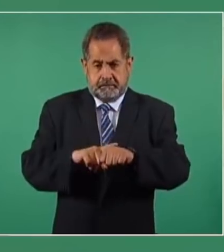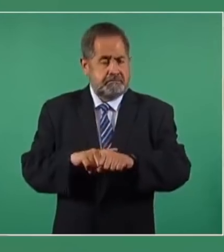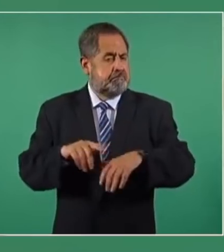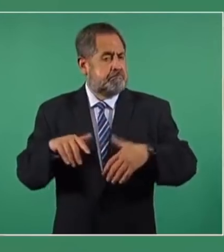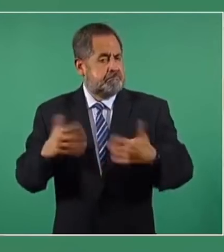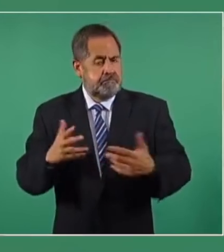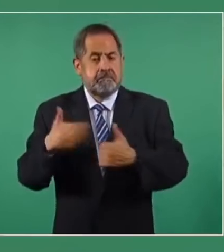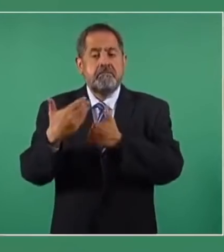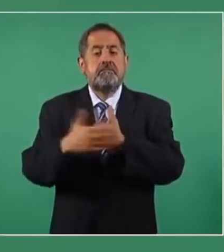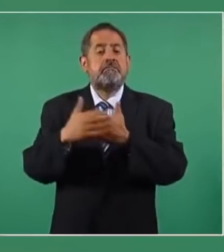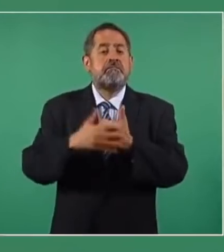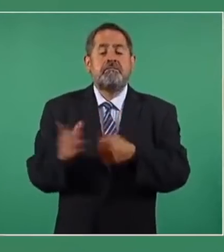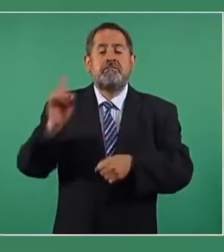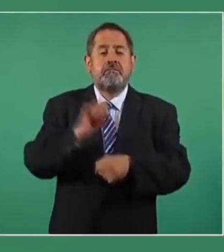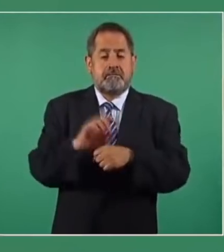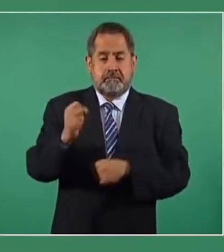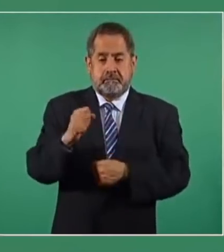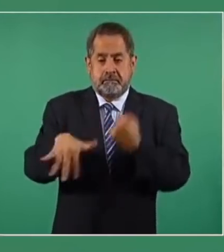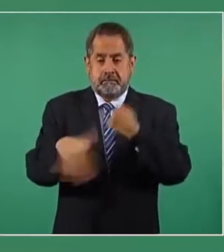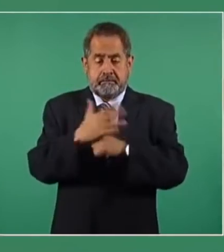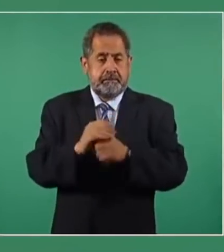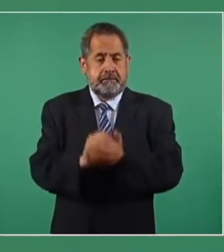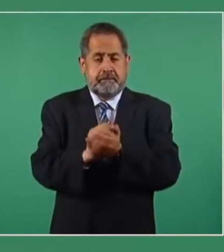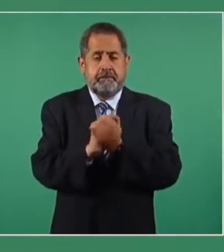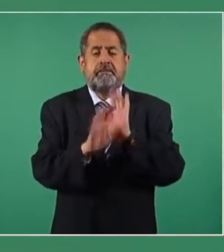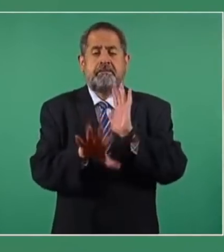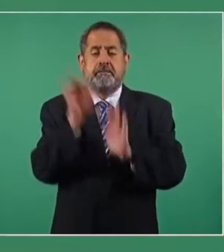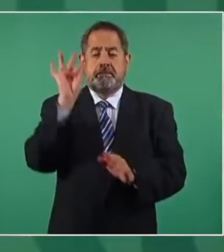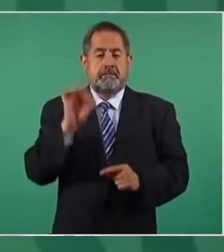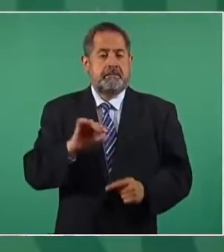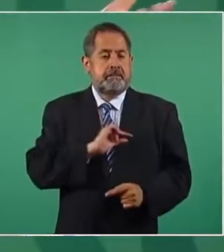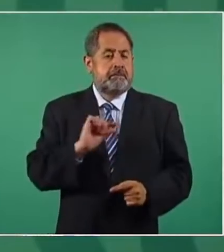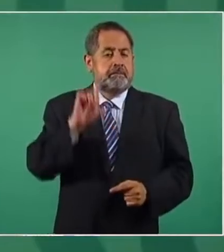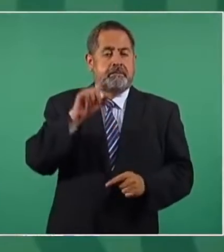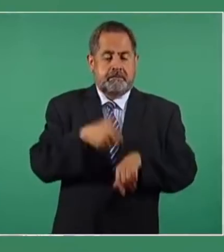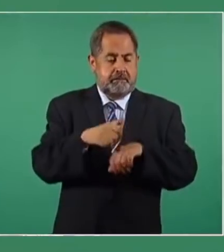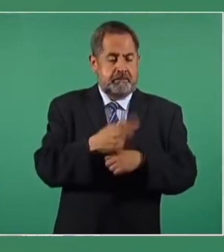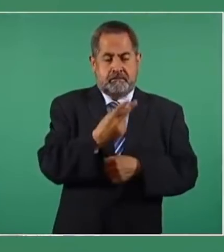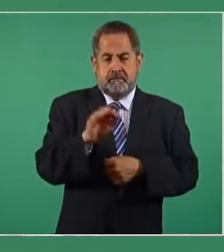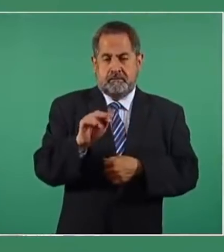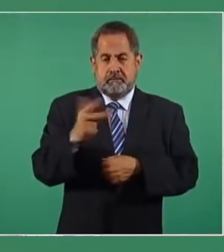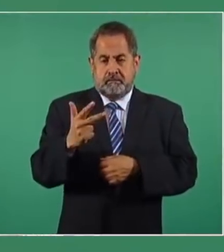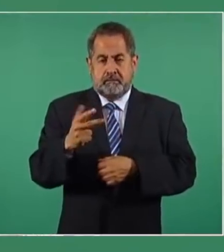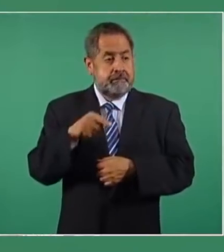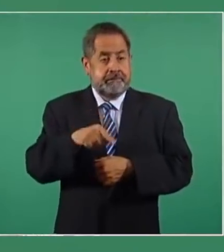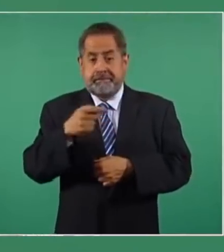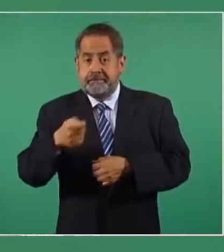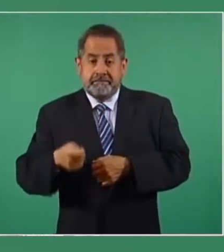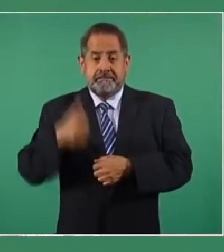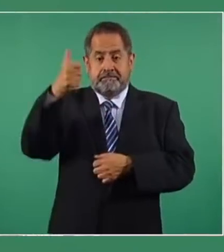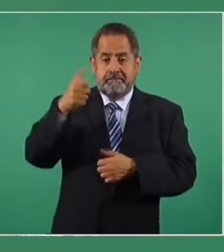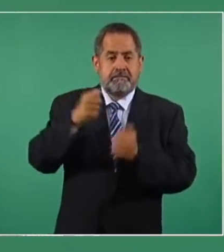Ahí le va uno, señor. ¿Sabe qué le dijo un pollito a un pollito corrupto? No. ¿No? Pío.